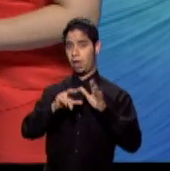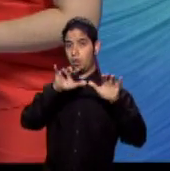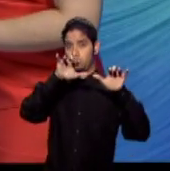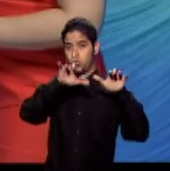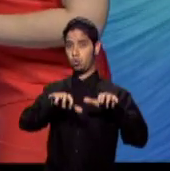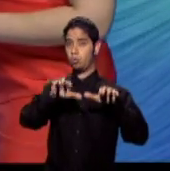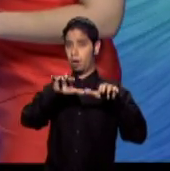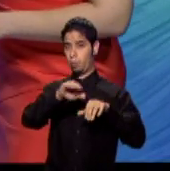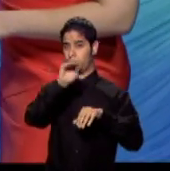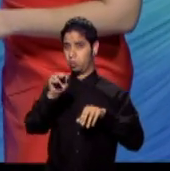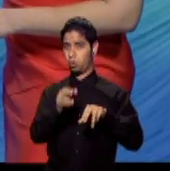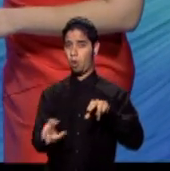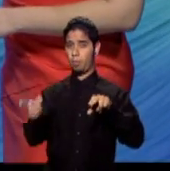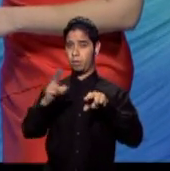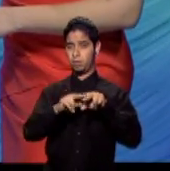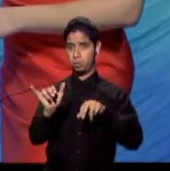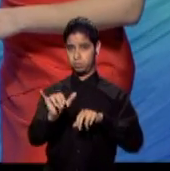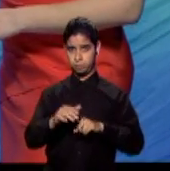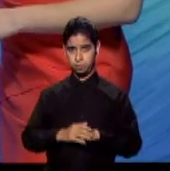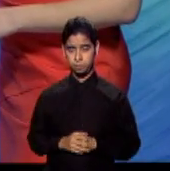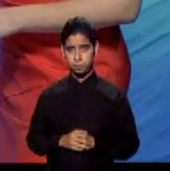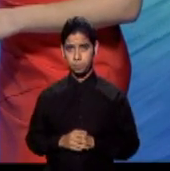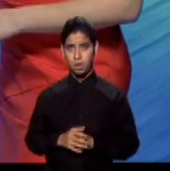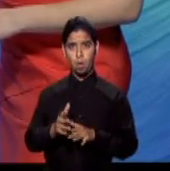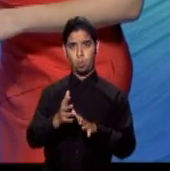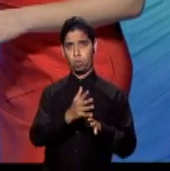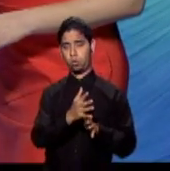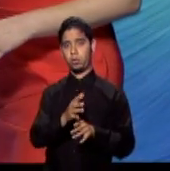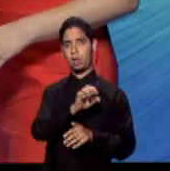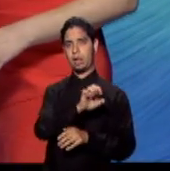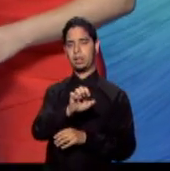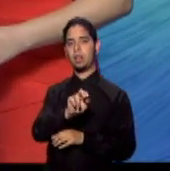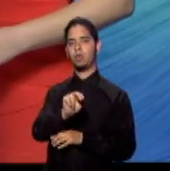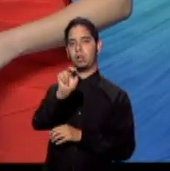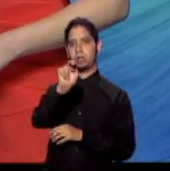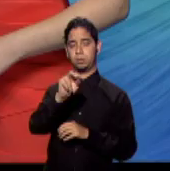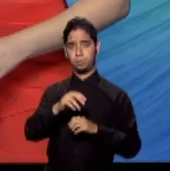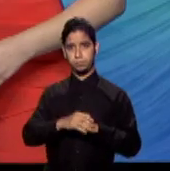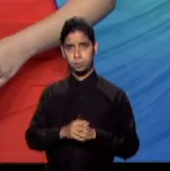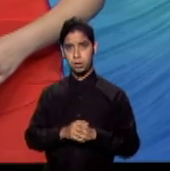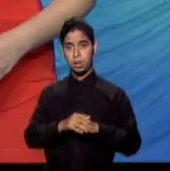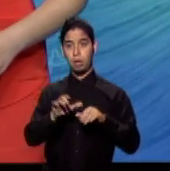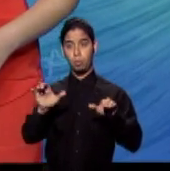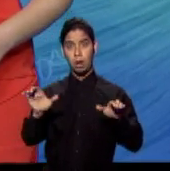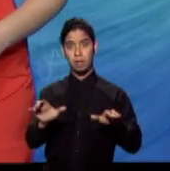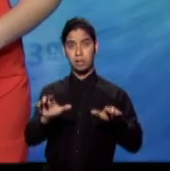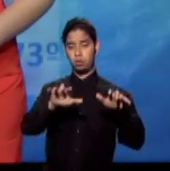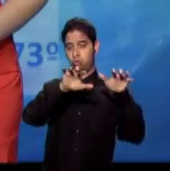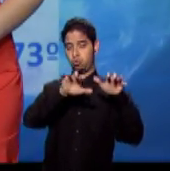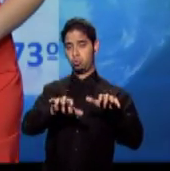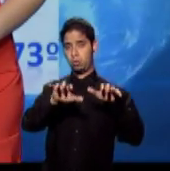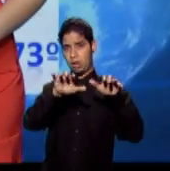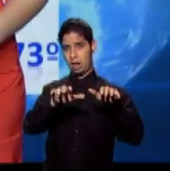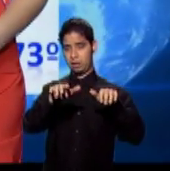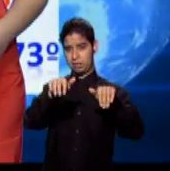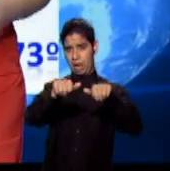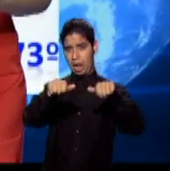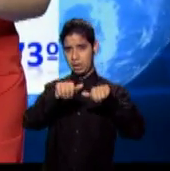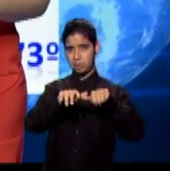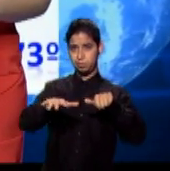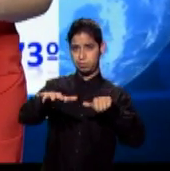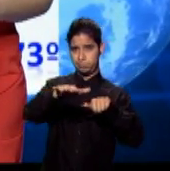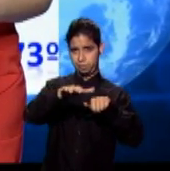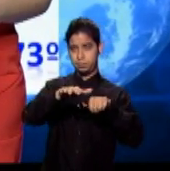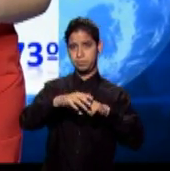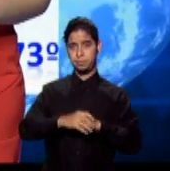nuestra zona local. El viento sopla del este y noreste, todavía proporcionando aguaceros aislados hacia la zona suroeste de la isla. Esta noche podríamos